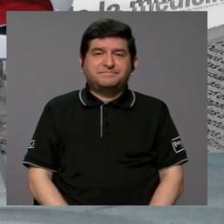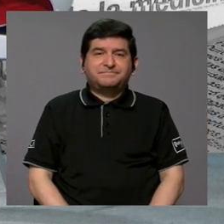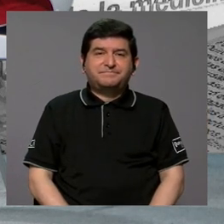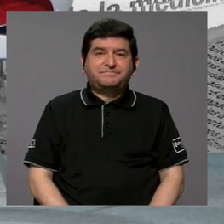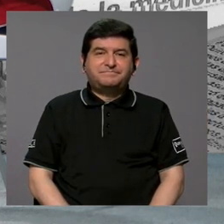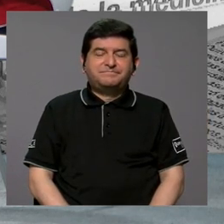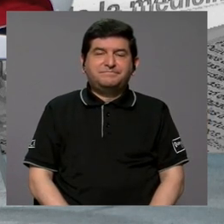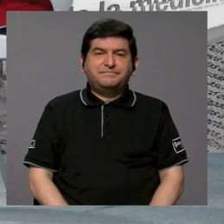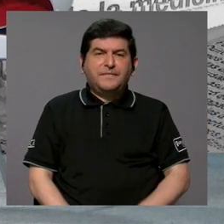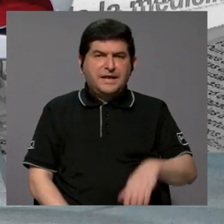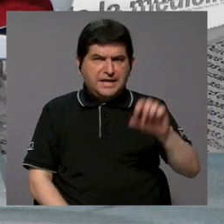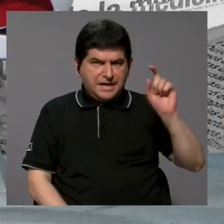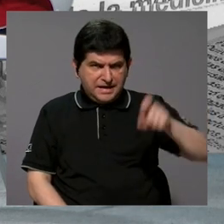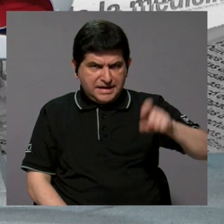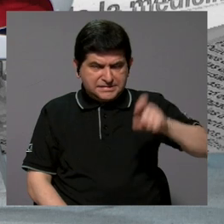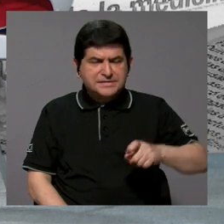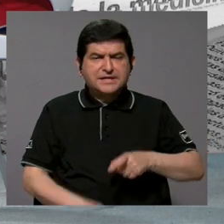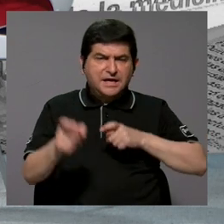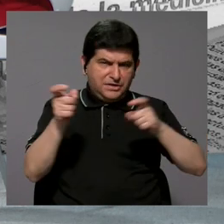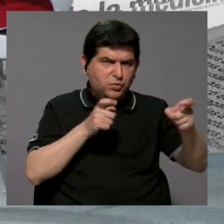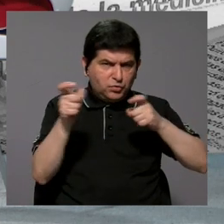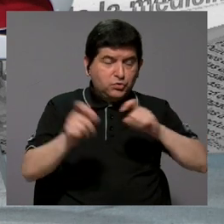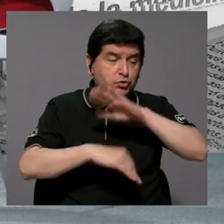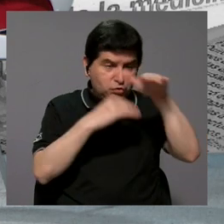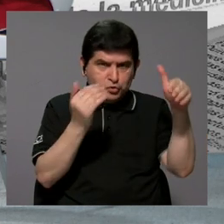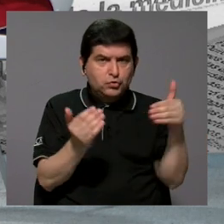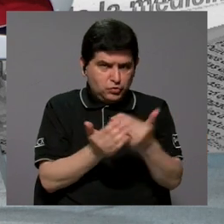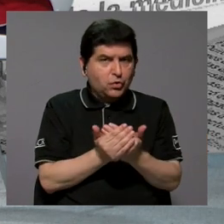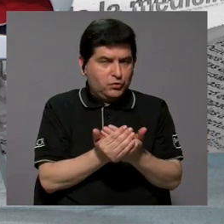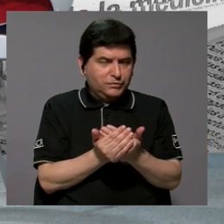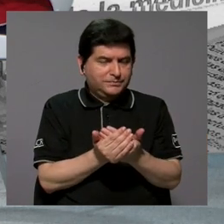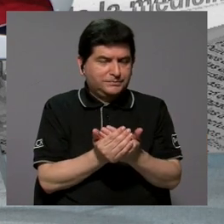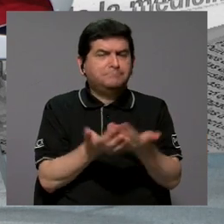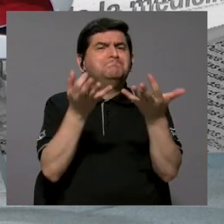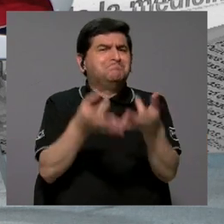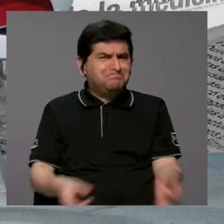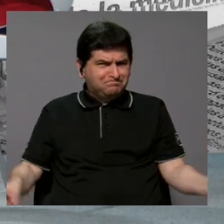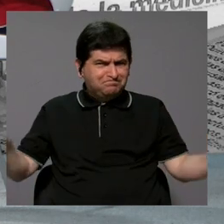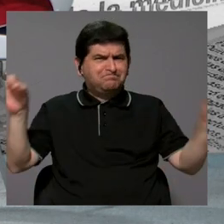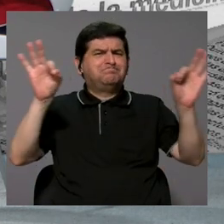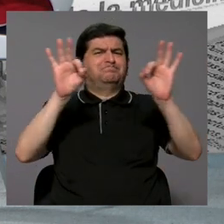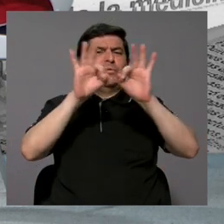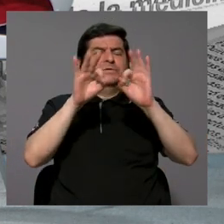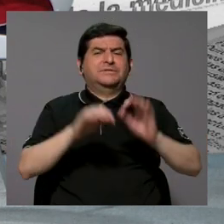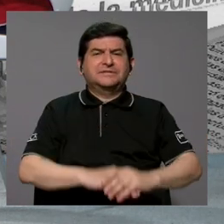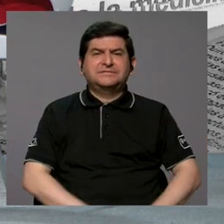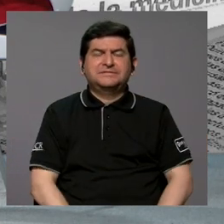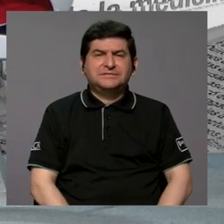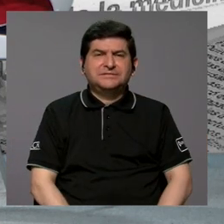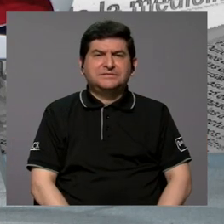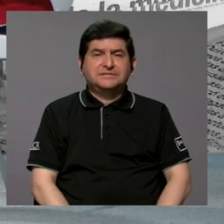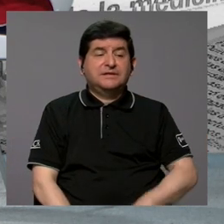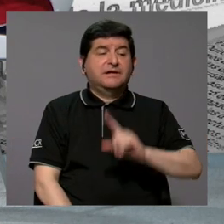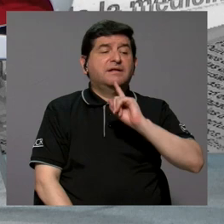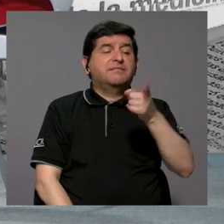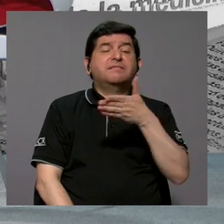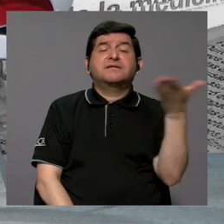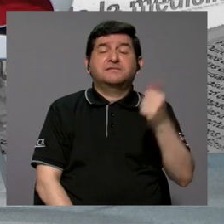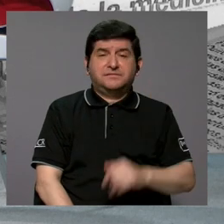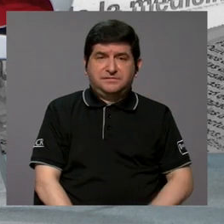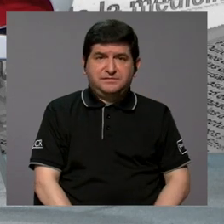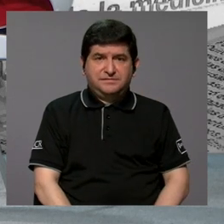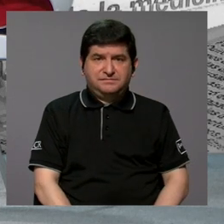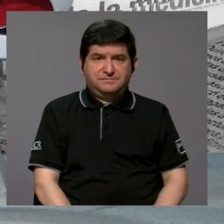Entonces, lo que sí hay que comenzar a regular es justamente todo esto. Sí es importante que el mencionar